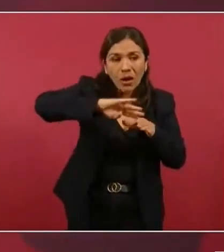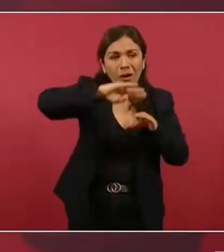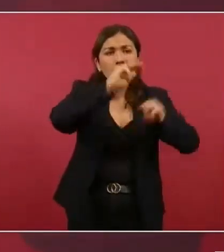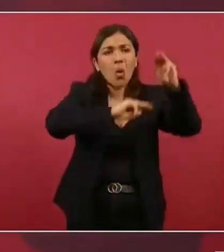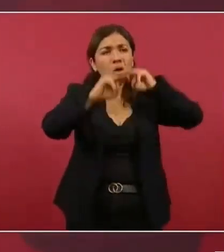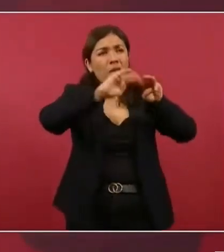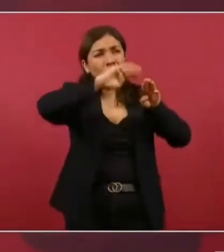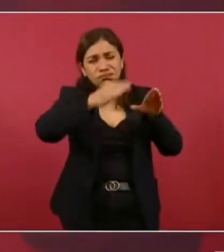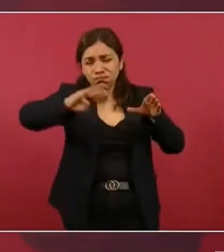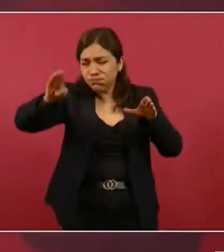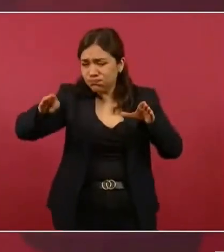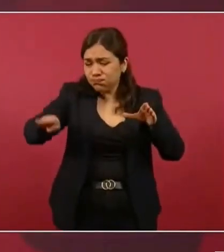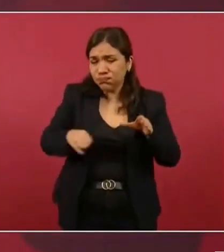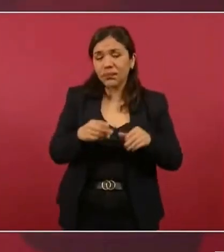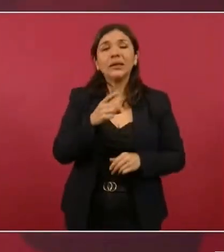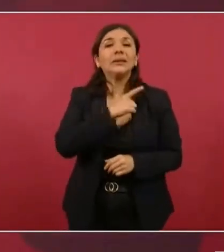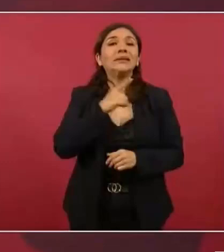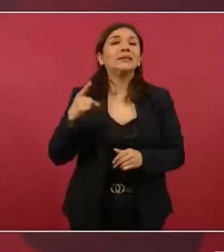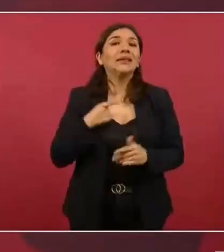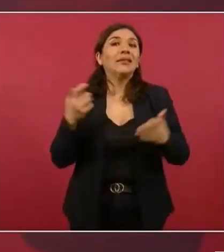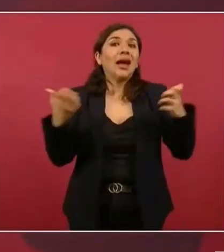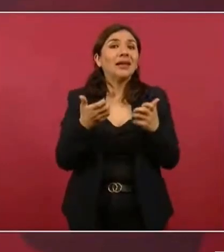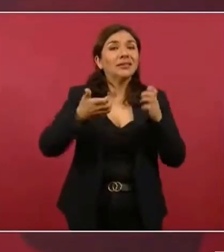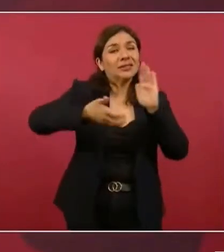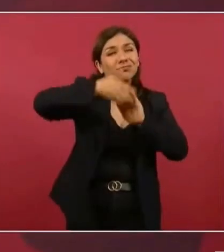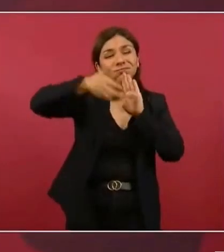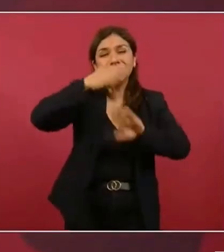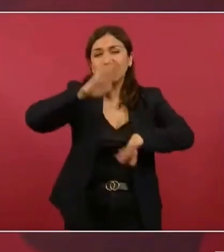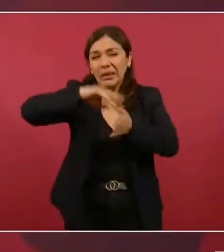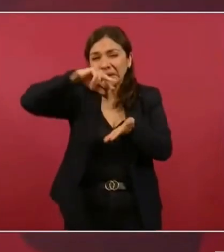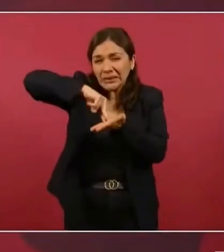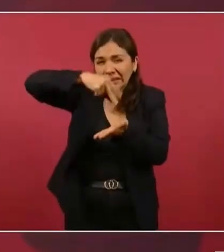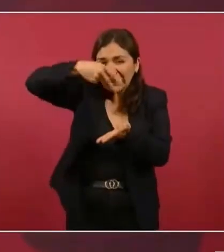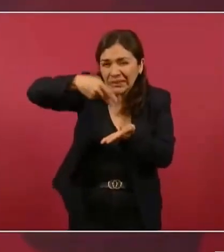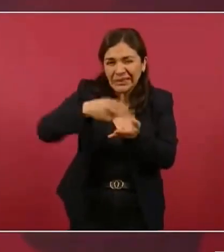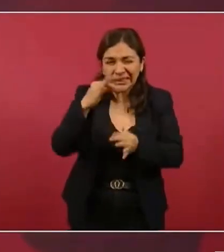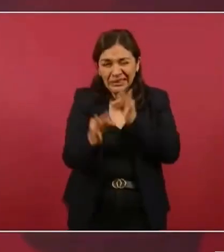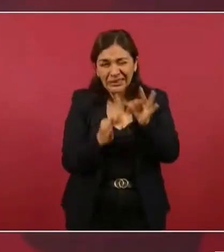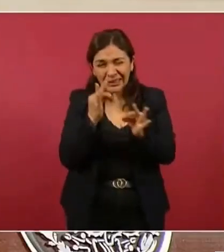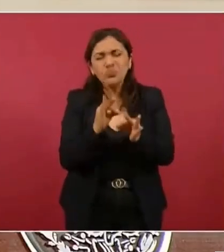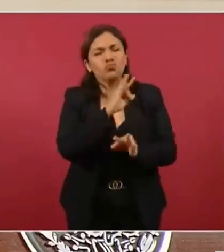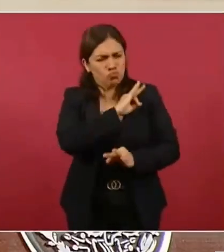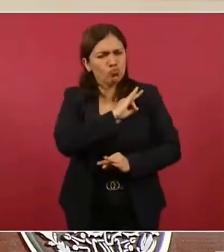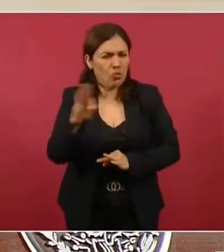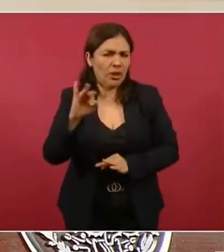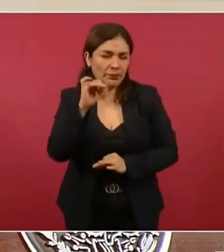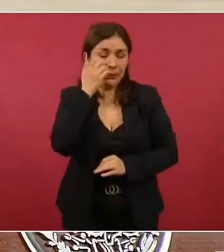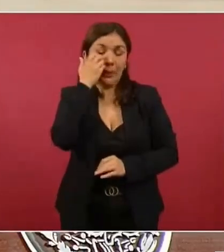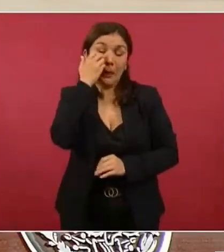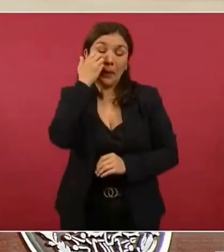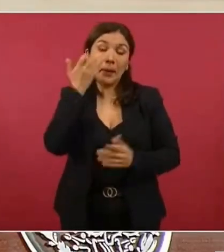arriba. Es una obra de ingeniería civil, pero se puede. Y